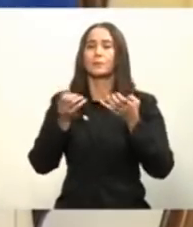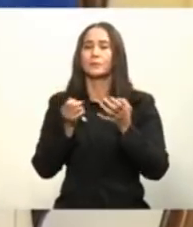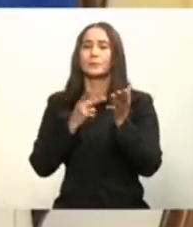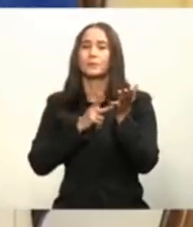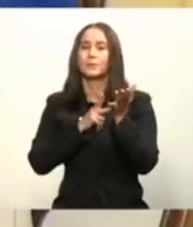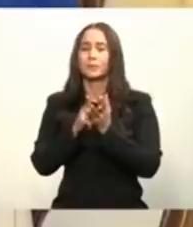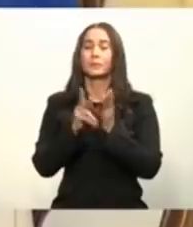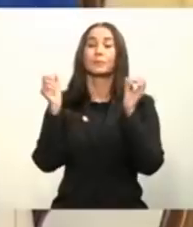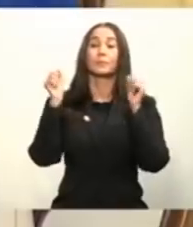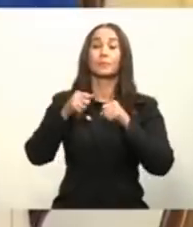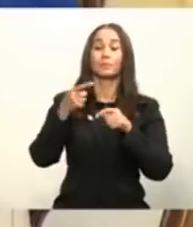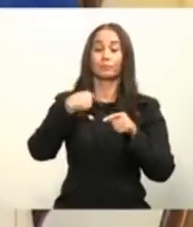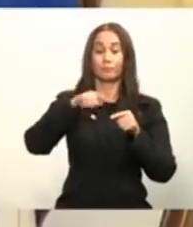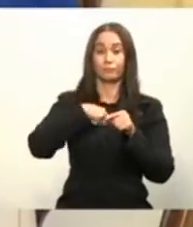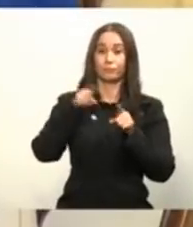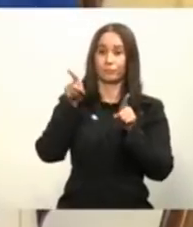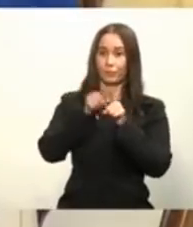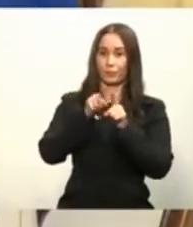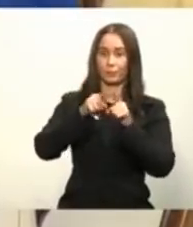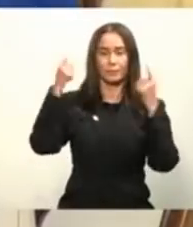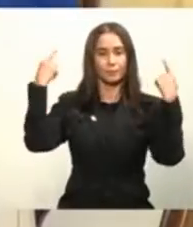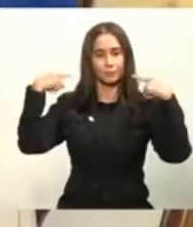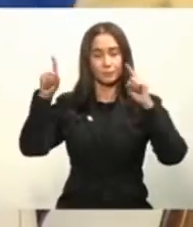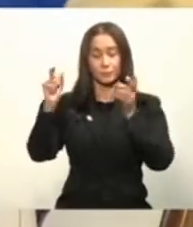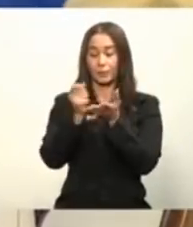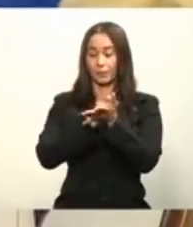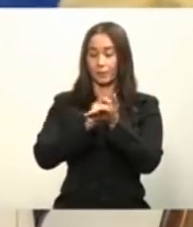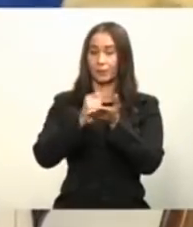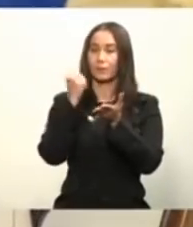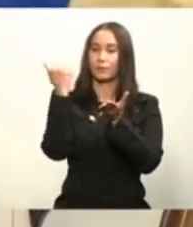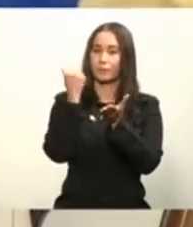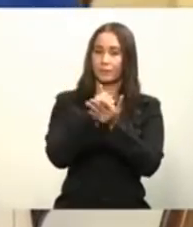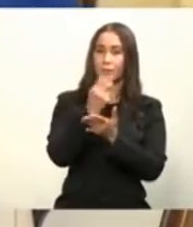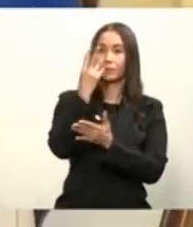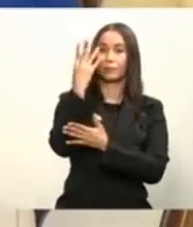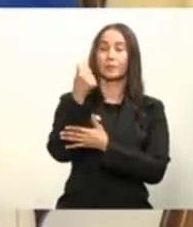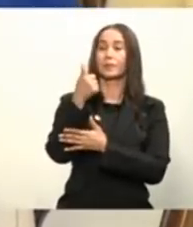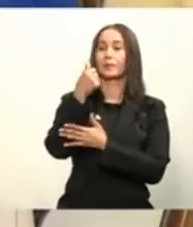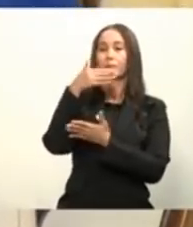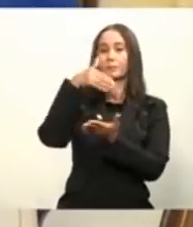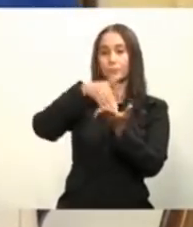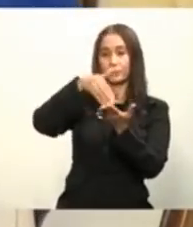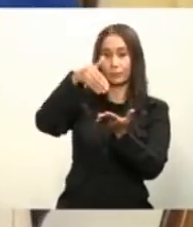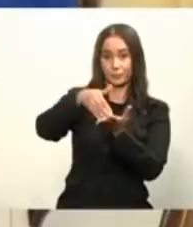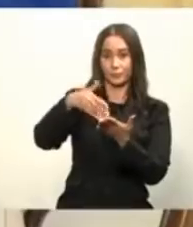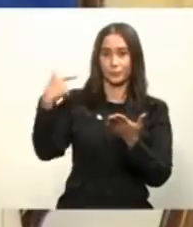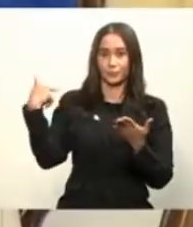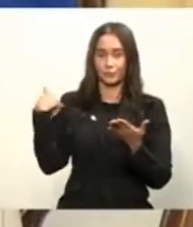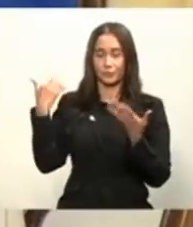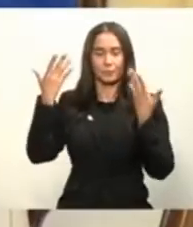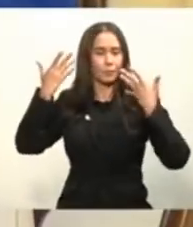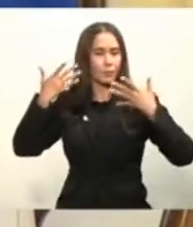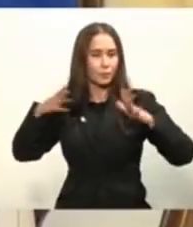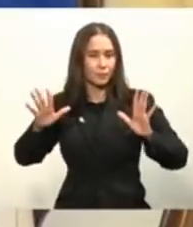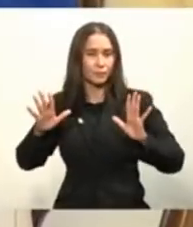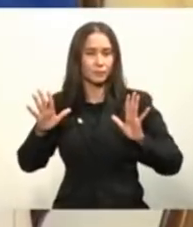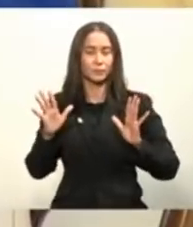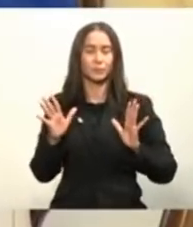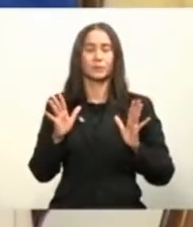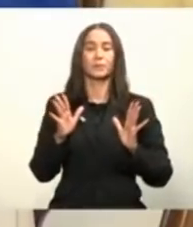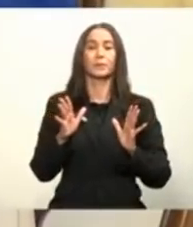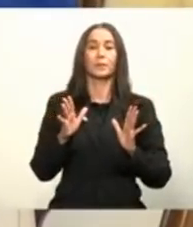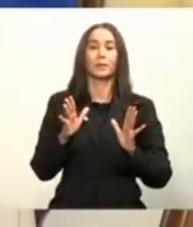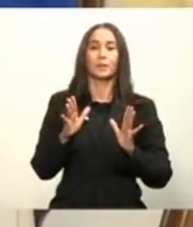poder nosotros lograr firmar esas 10 millones de dosis cuando ya prácticamente la